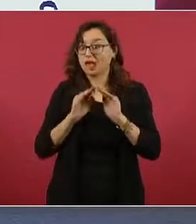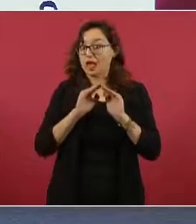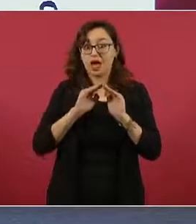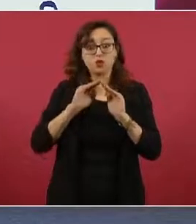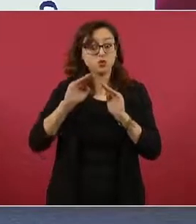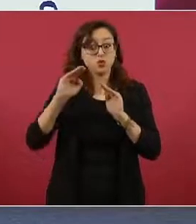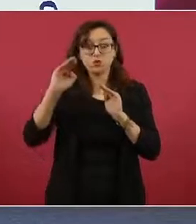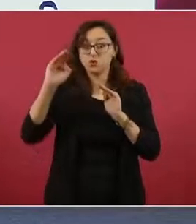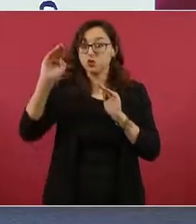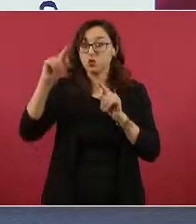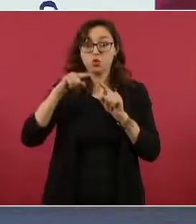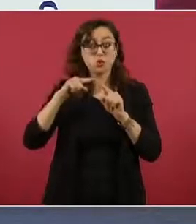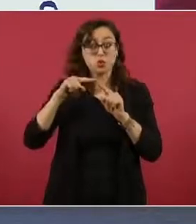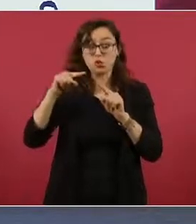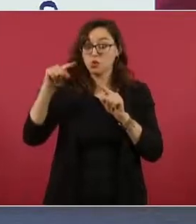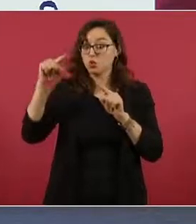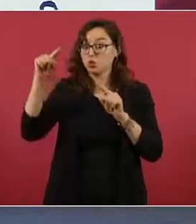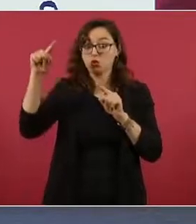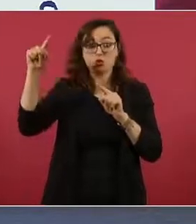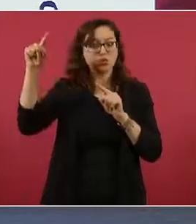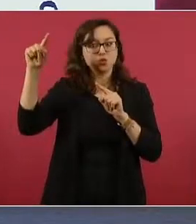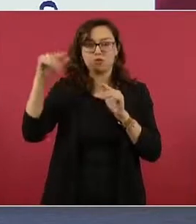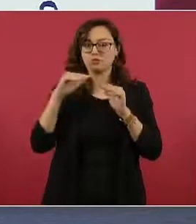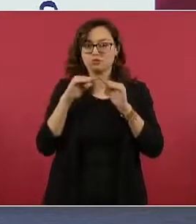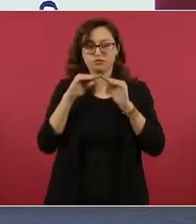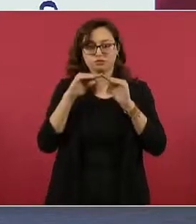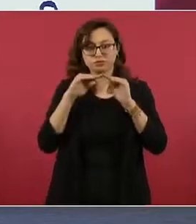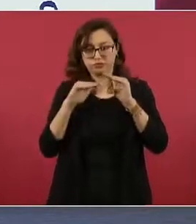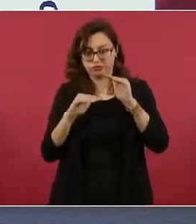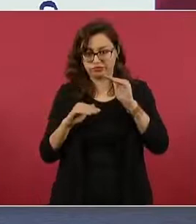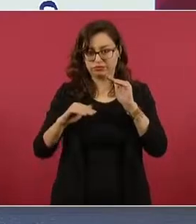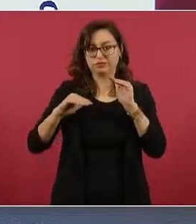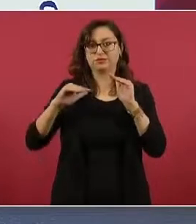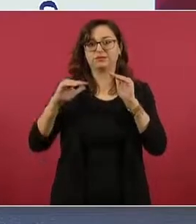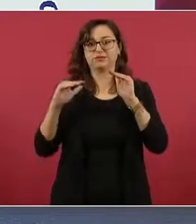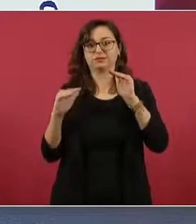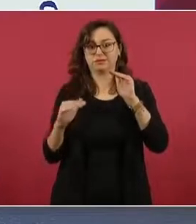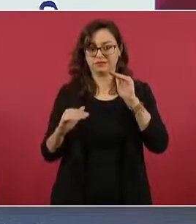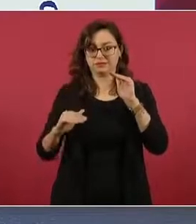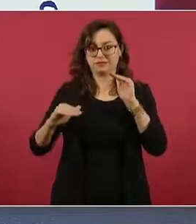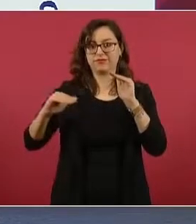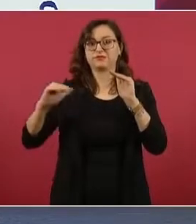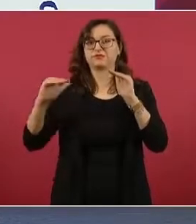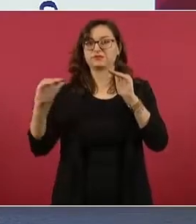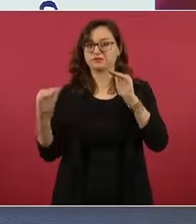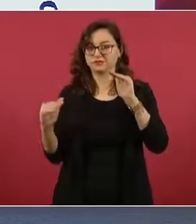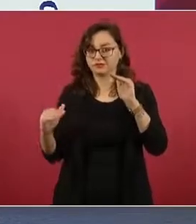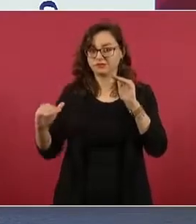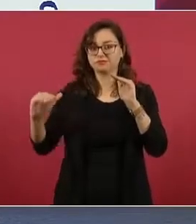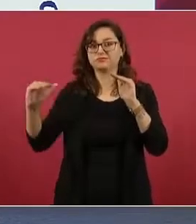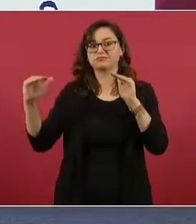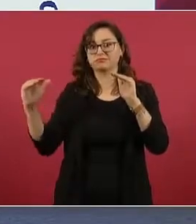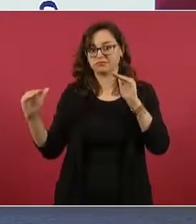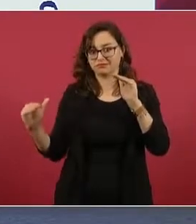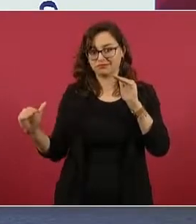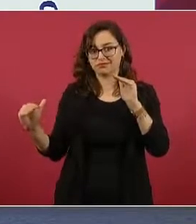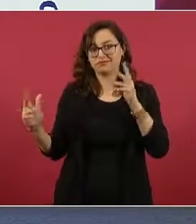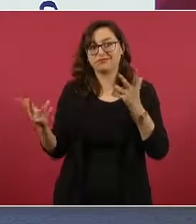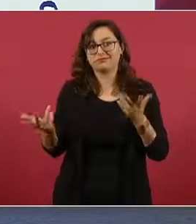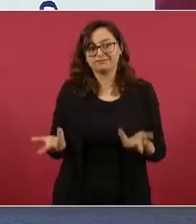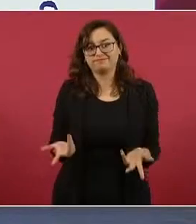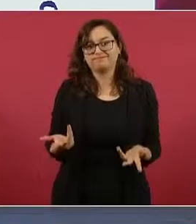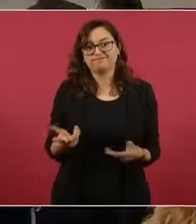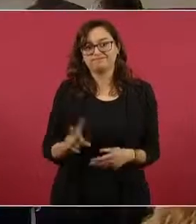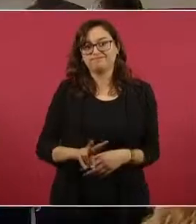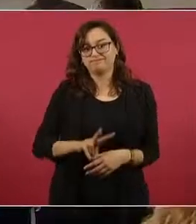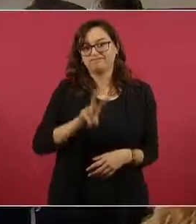se van a molestar mucho mis